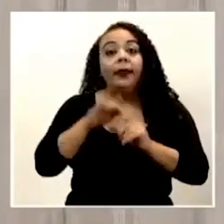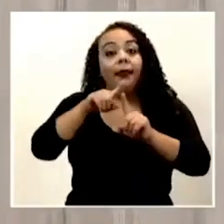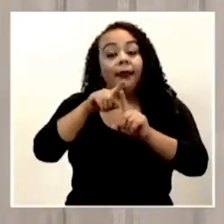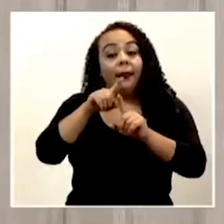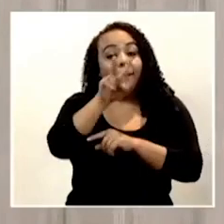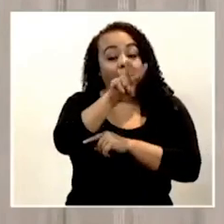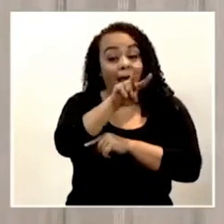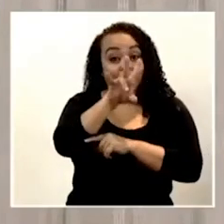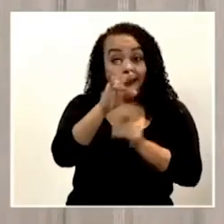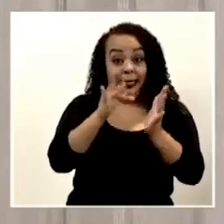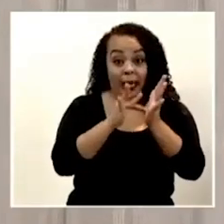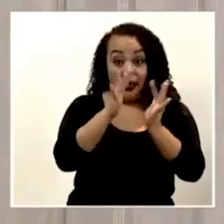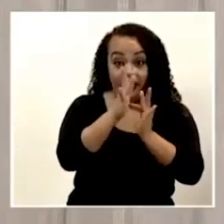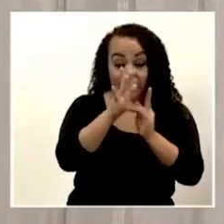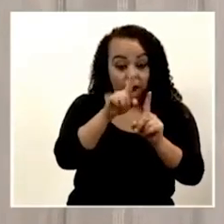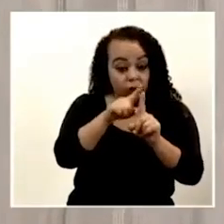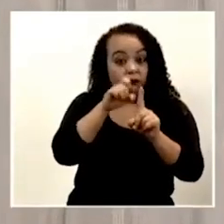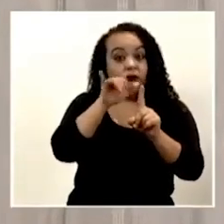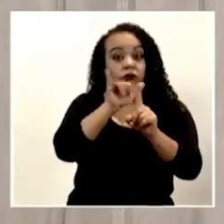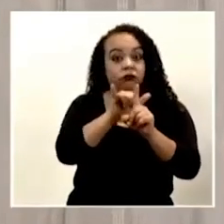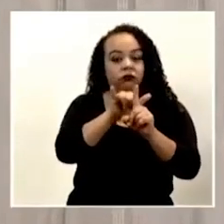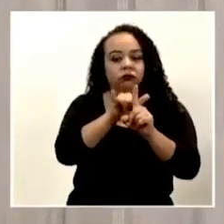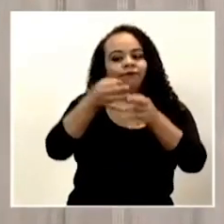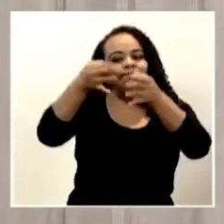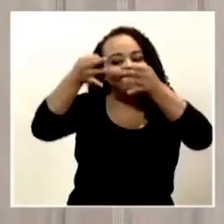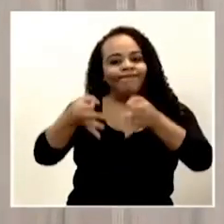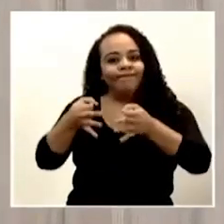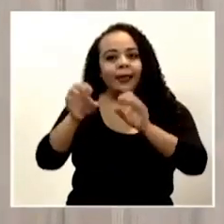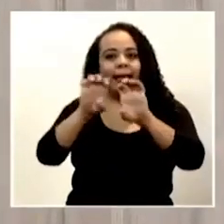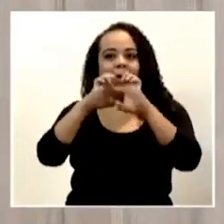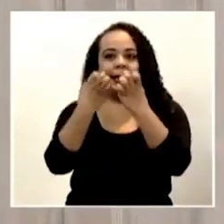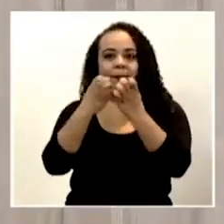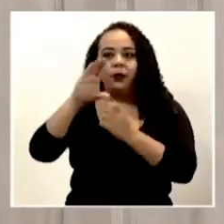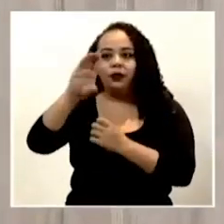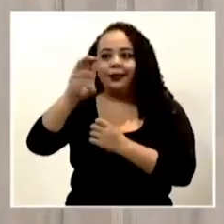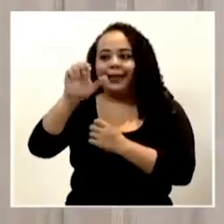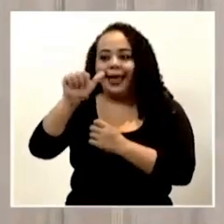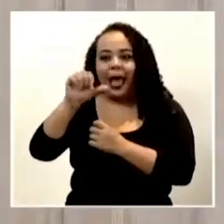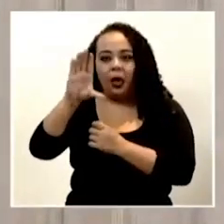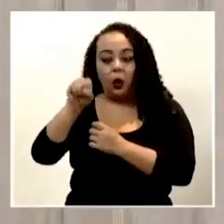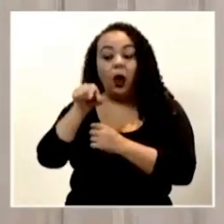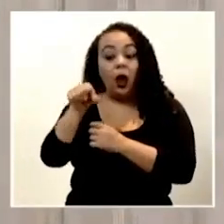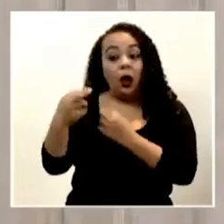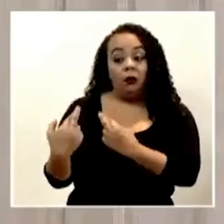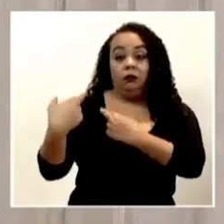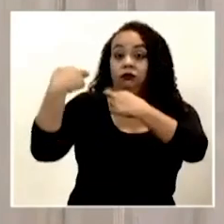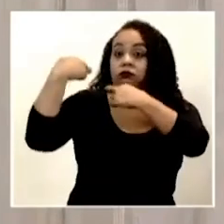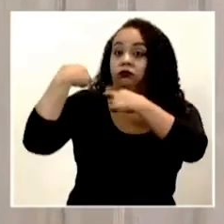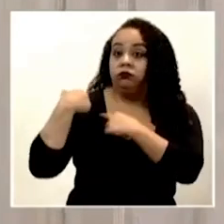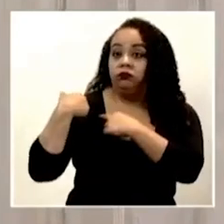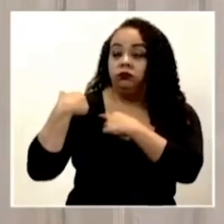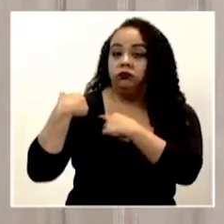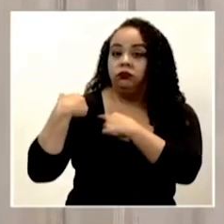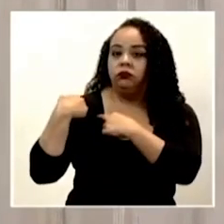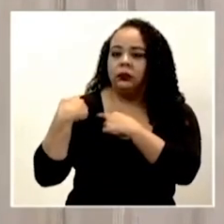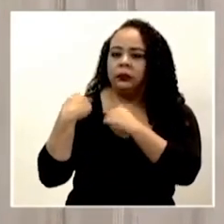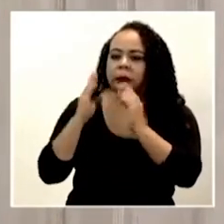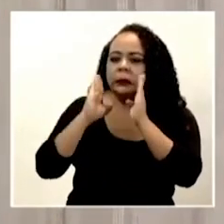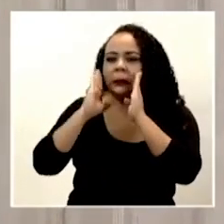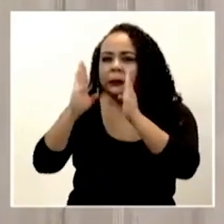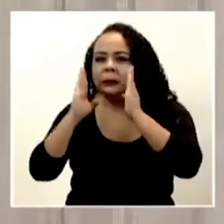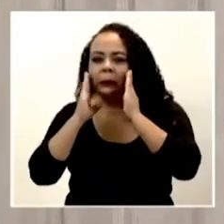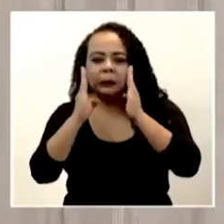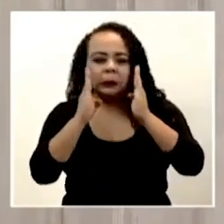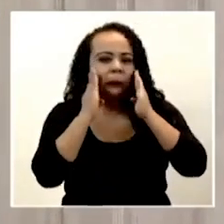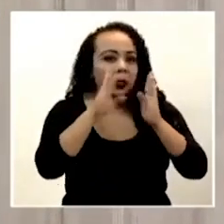27 de abril se designó un equipo de SEACO, que es el encargado de estar atendiendo